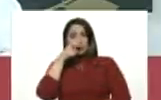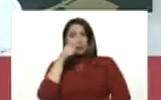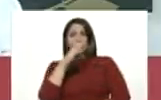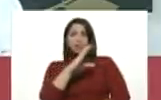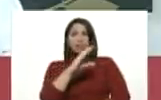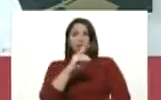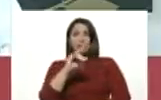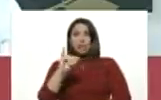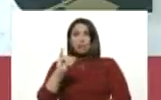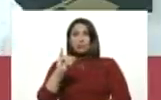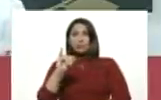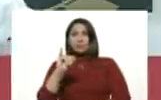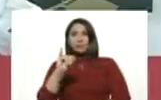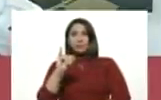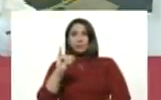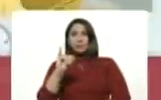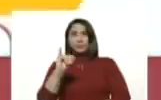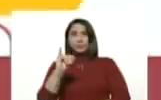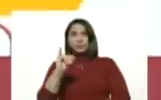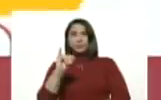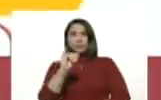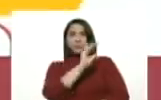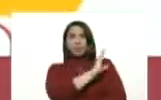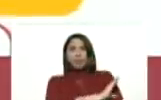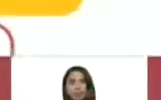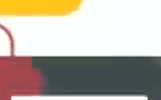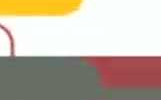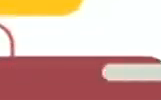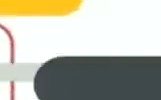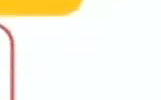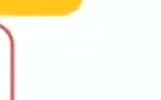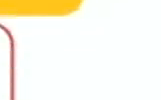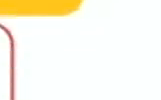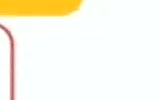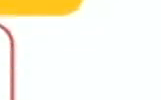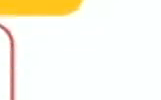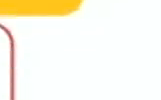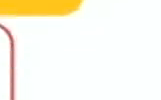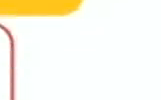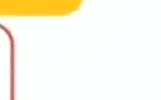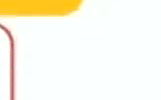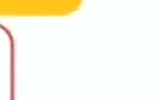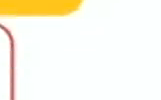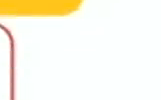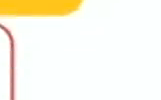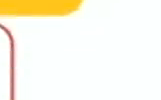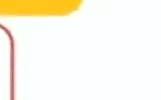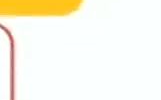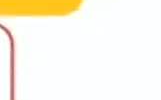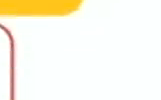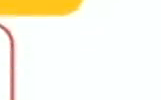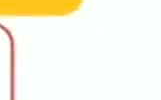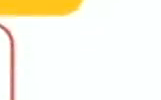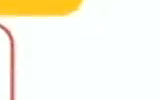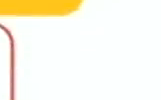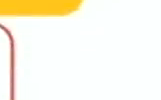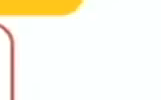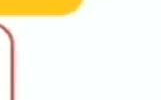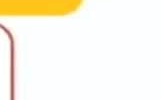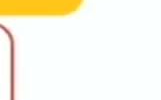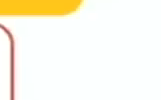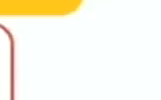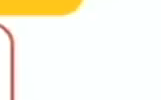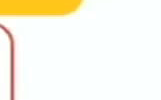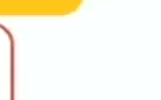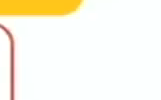los centros de diagnóstico integral, en las clínicas privadas y en todo el país. Eso es muy importante. Y